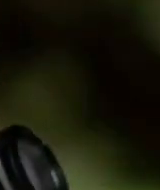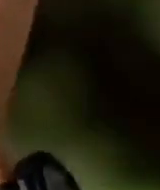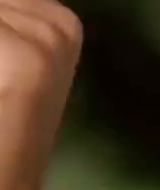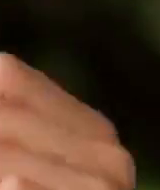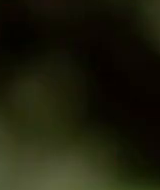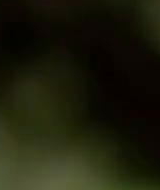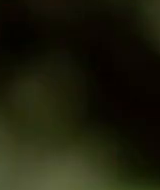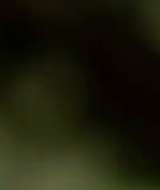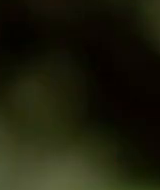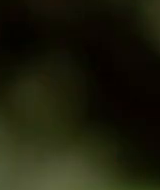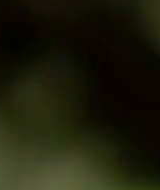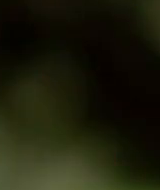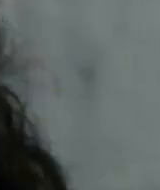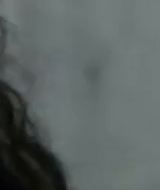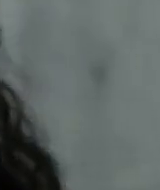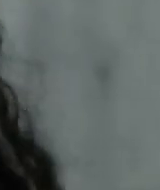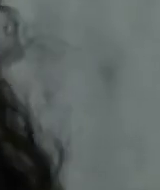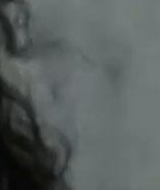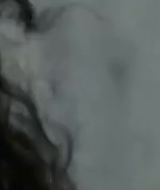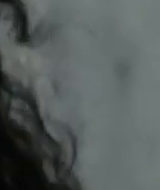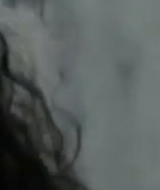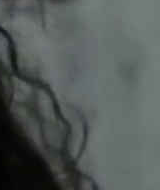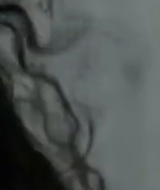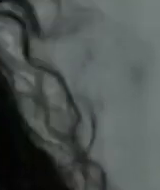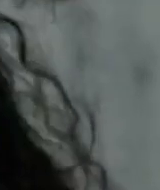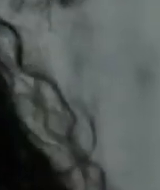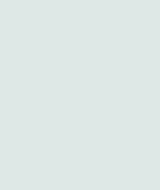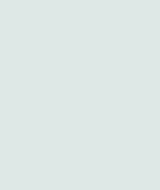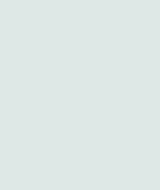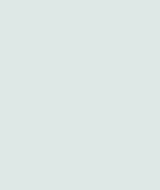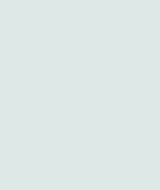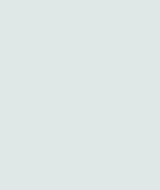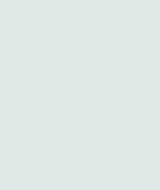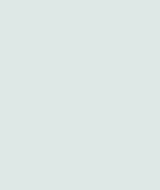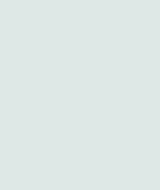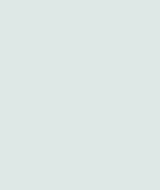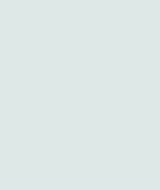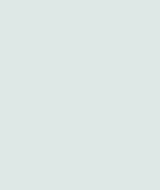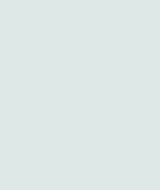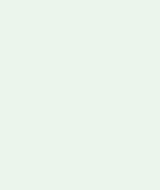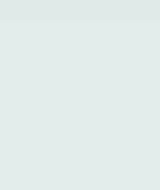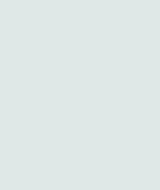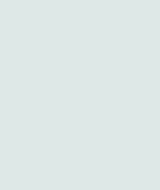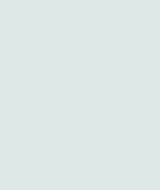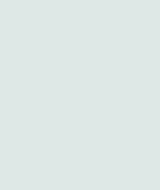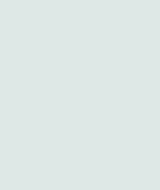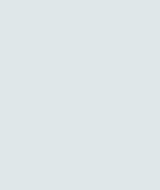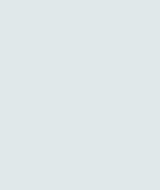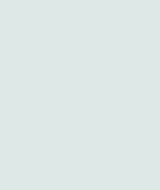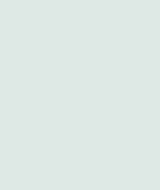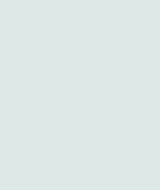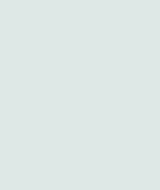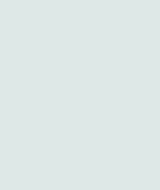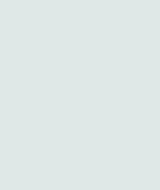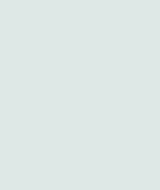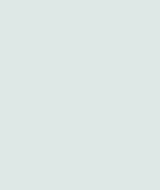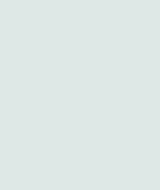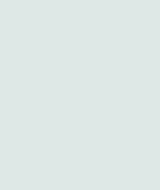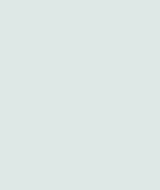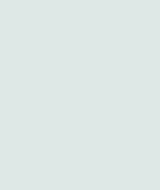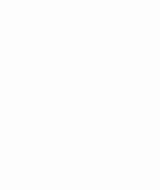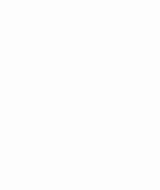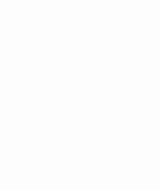Vacúnate y deja de poner en riesgo tu vida y la de los demás. Secretaría de Salud, Gobierno de Nuevo León.